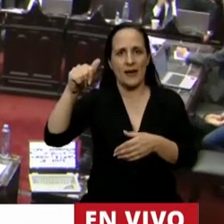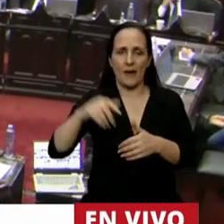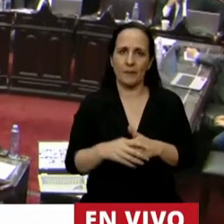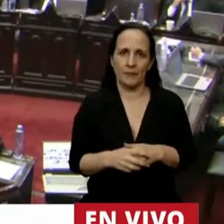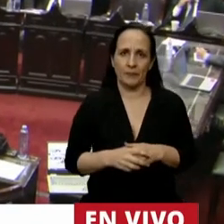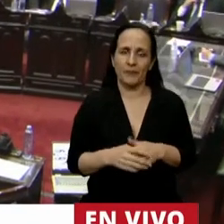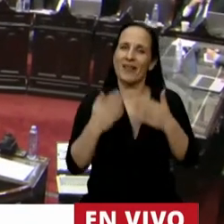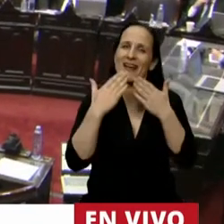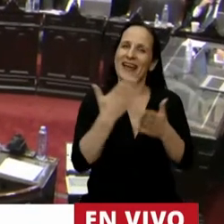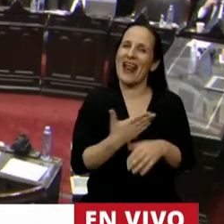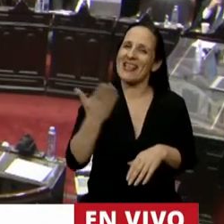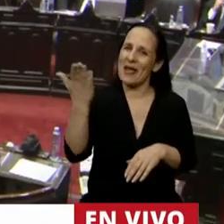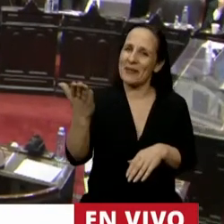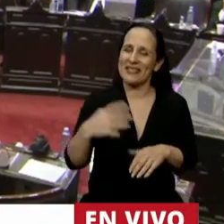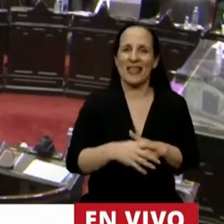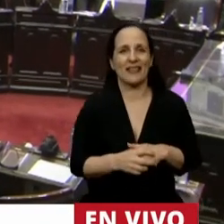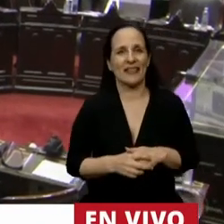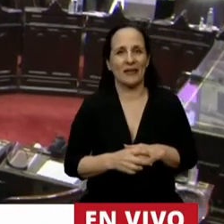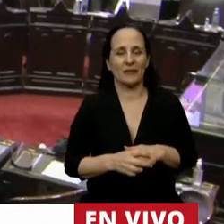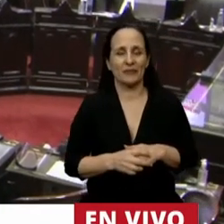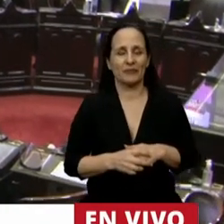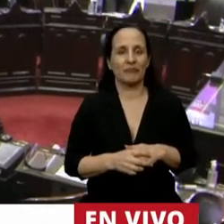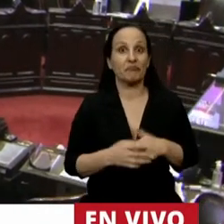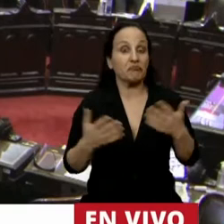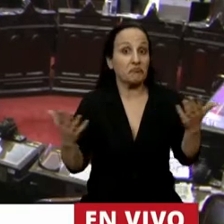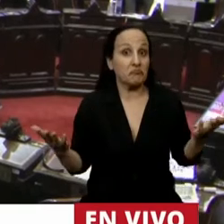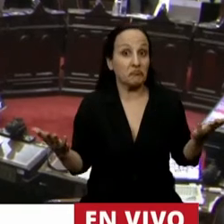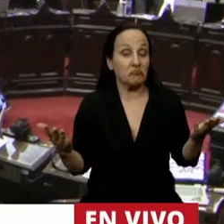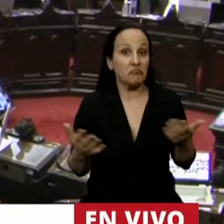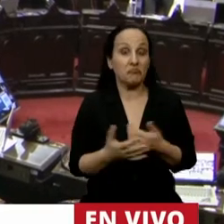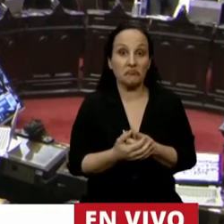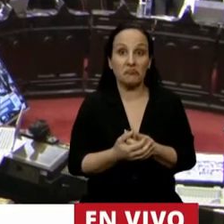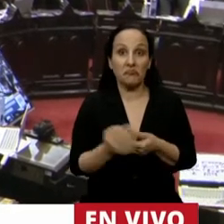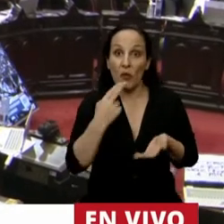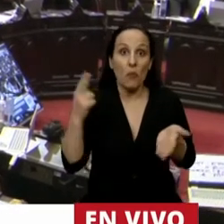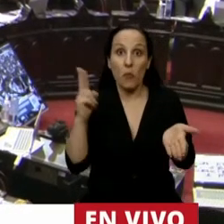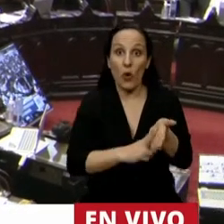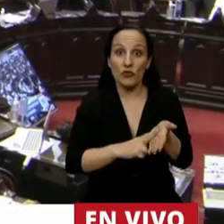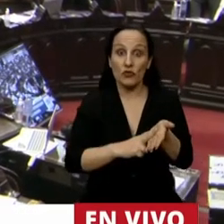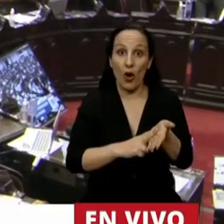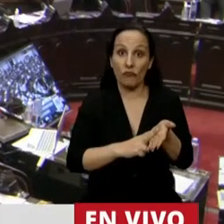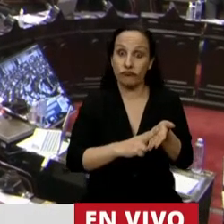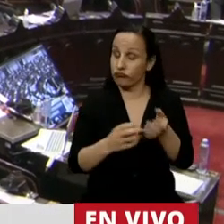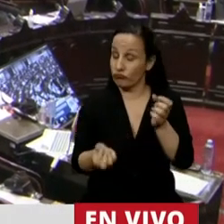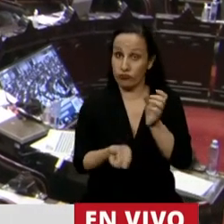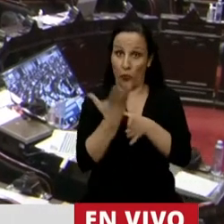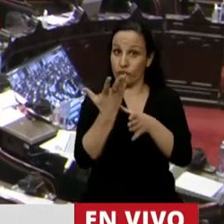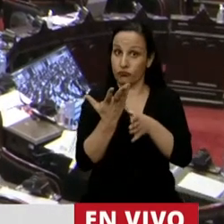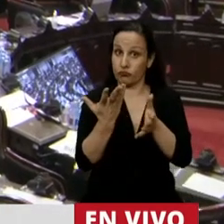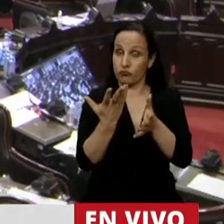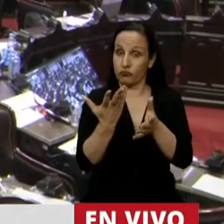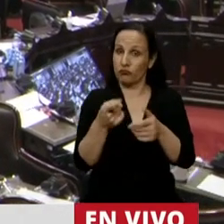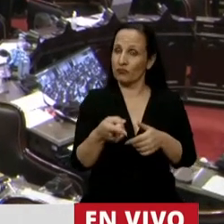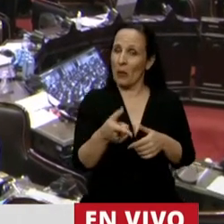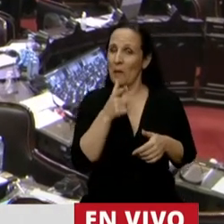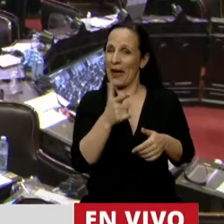Gracias, Presidente. Se está creando un impuesto que tiene más de